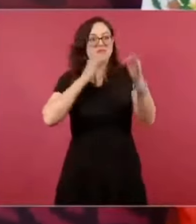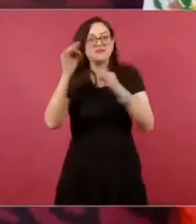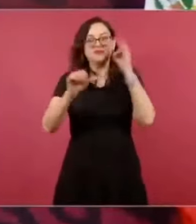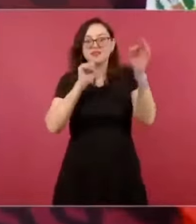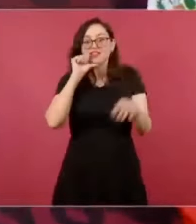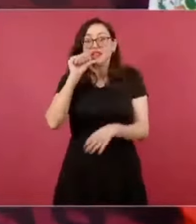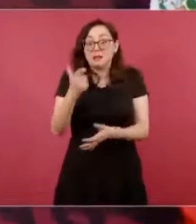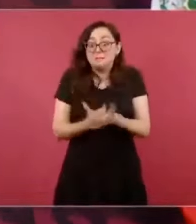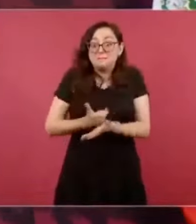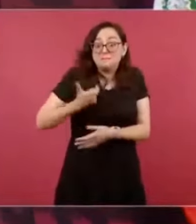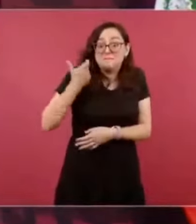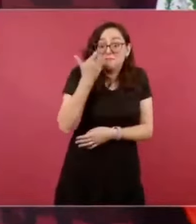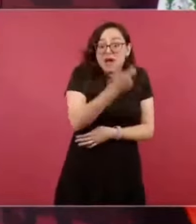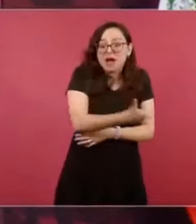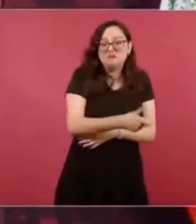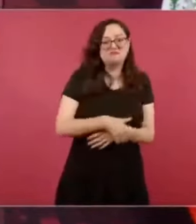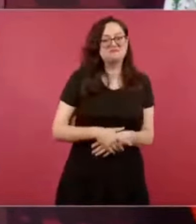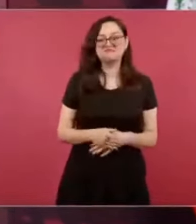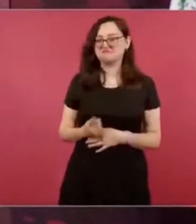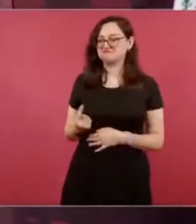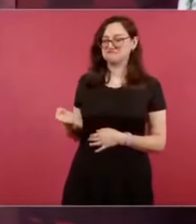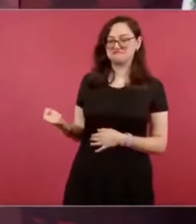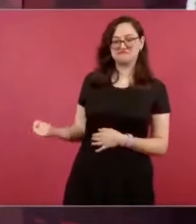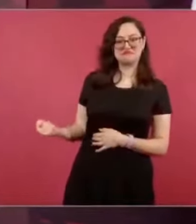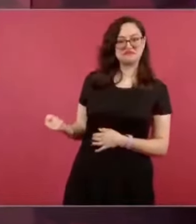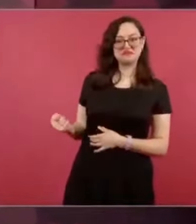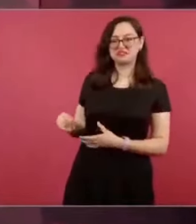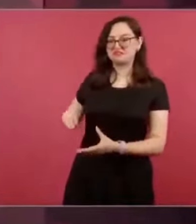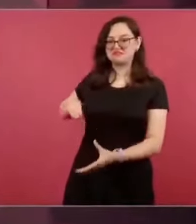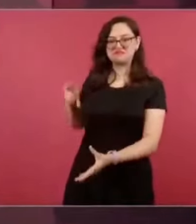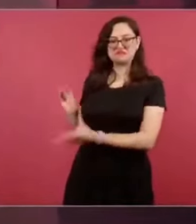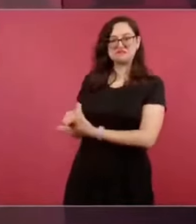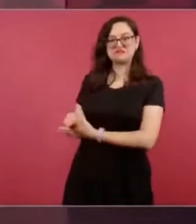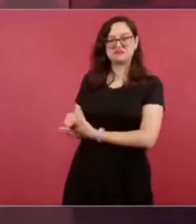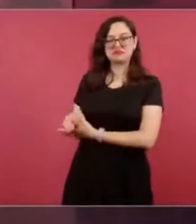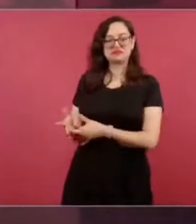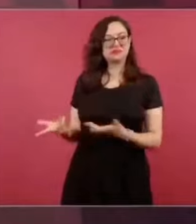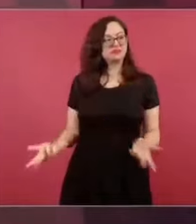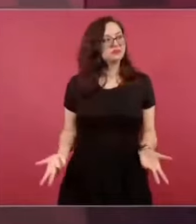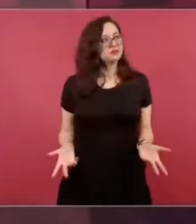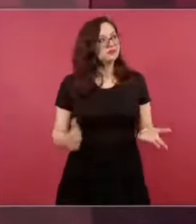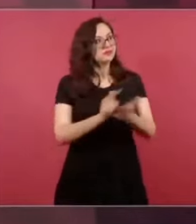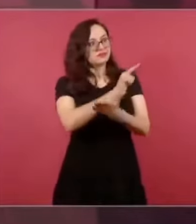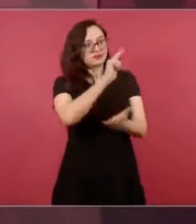Y no sólo del gobierno, sino violando la ley